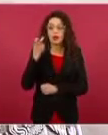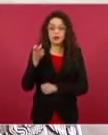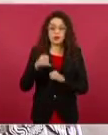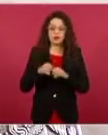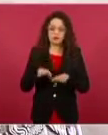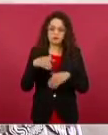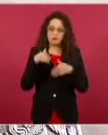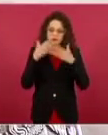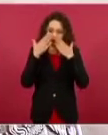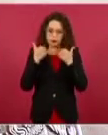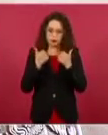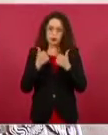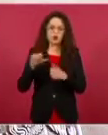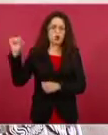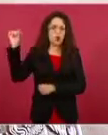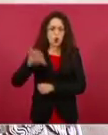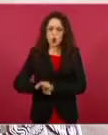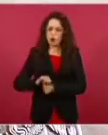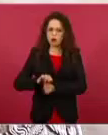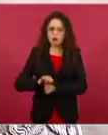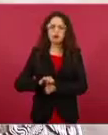podría informar hoy mismo.